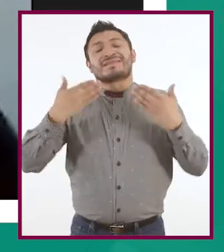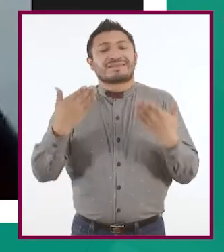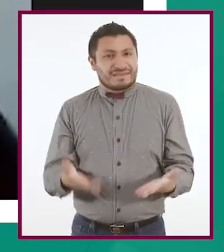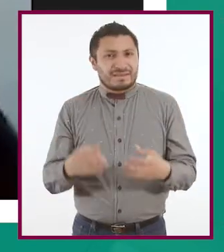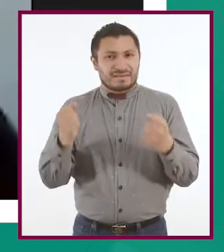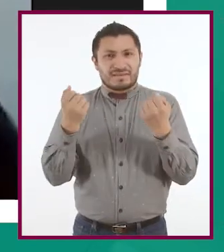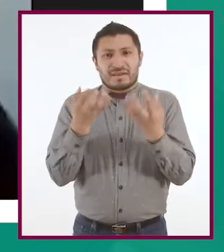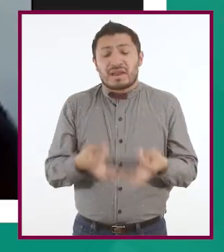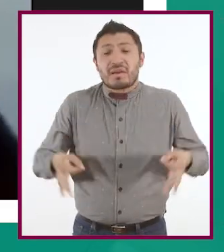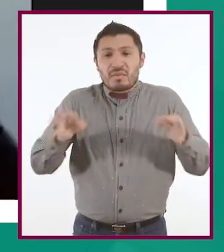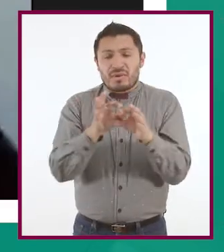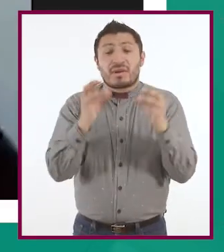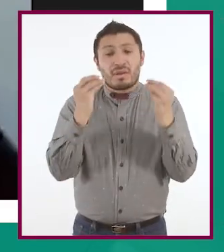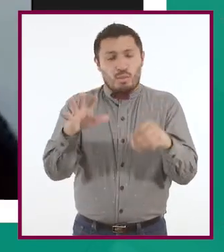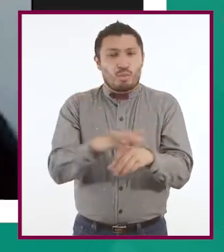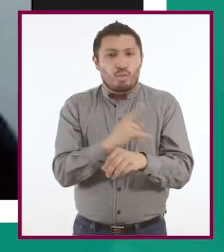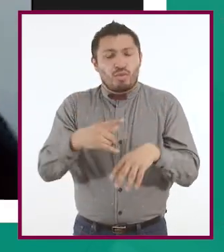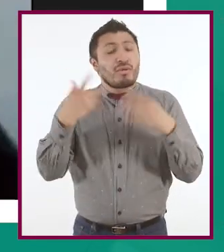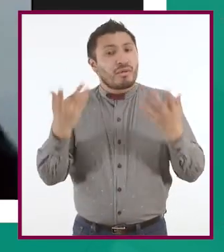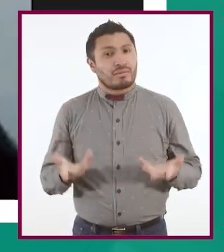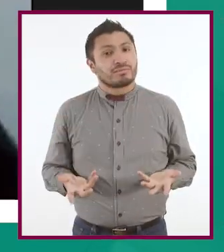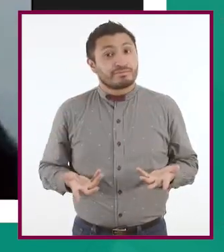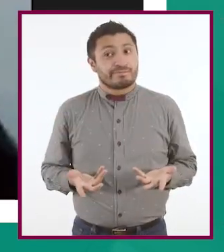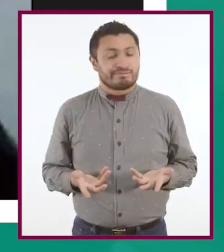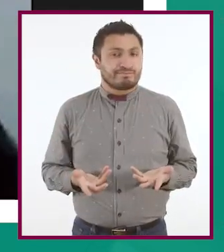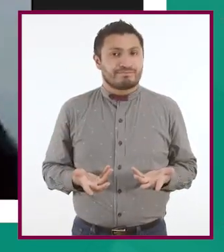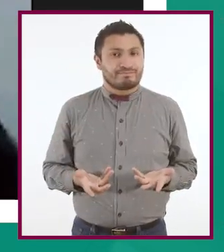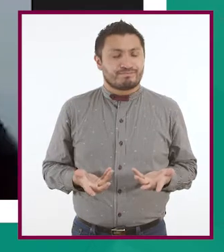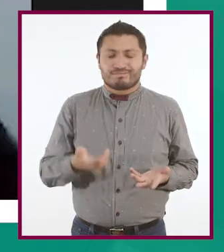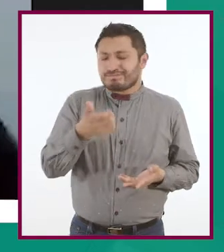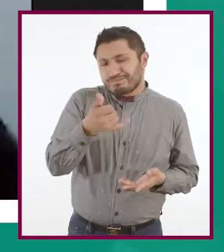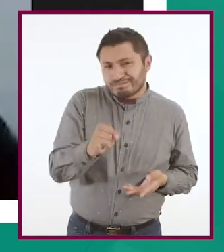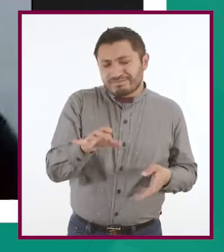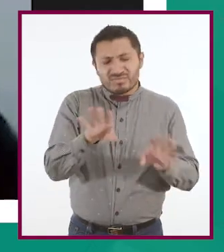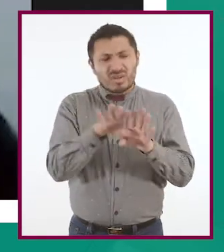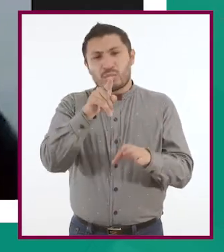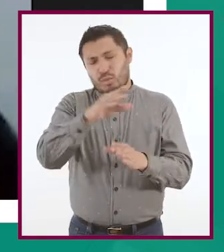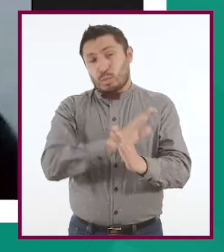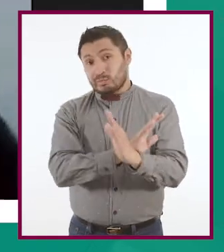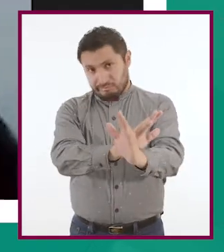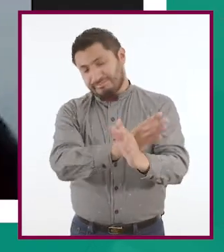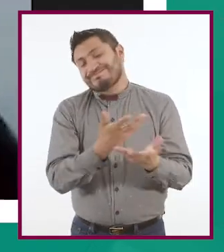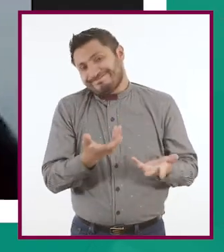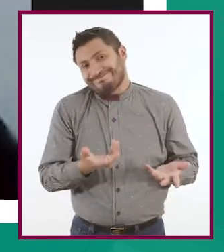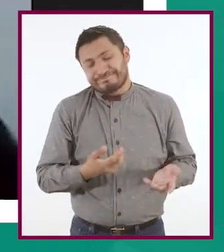es algo muy importante, porque pues así puedes evitarlo, ¿no?